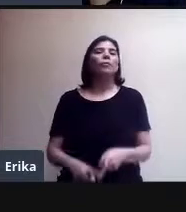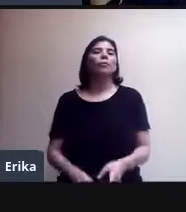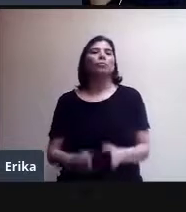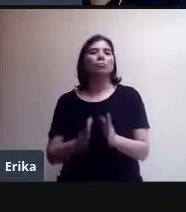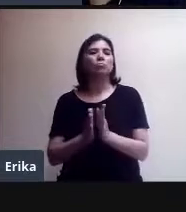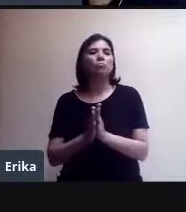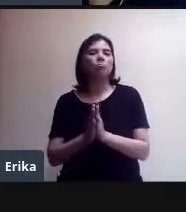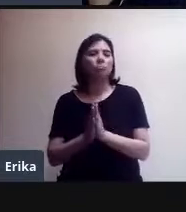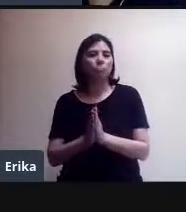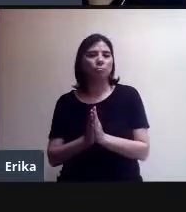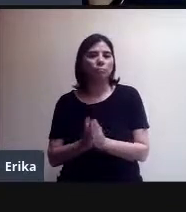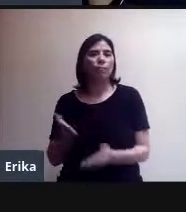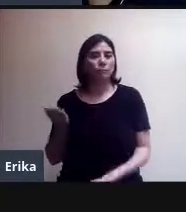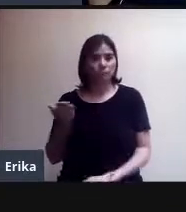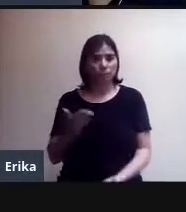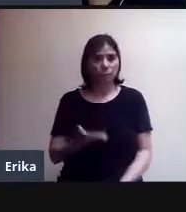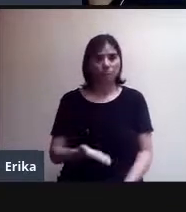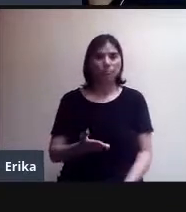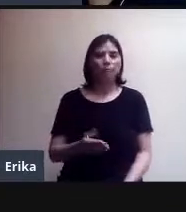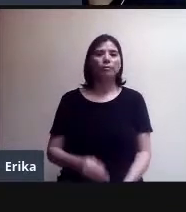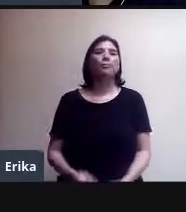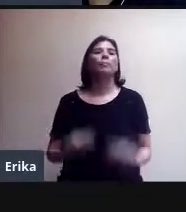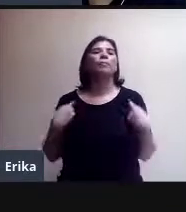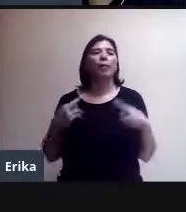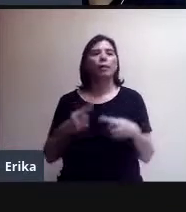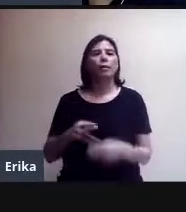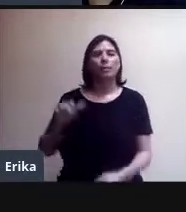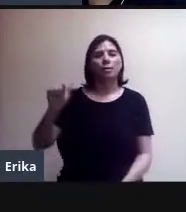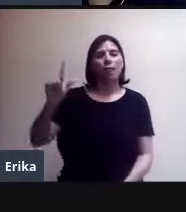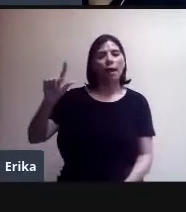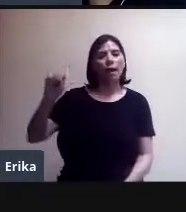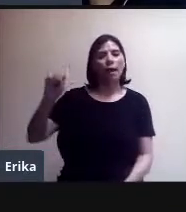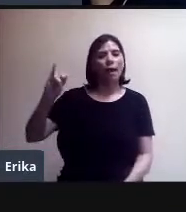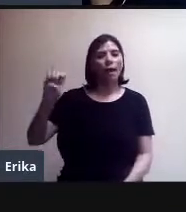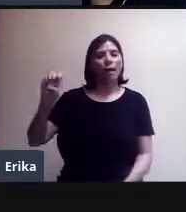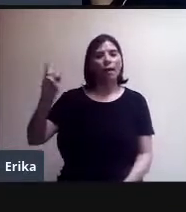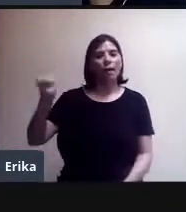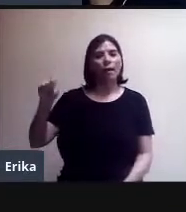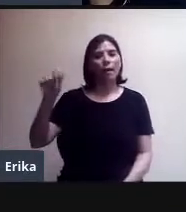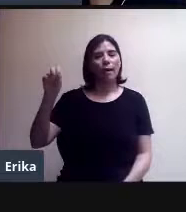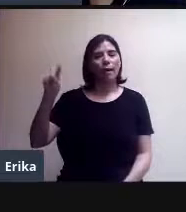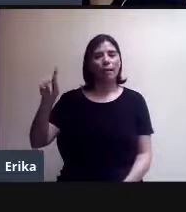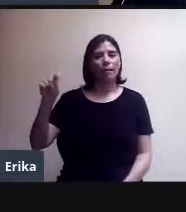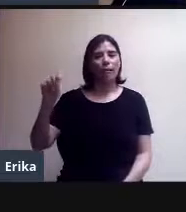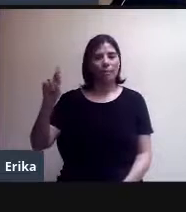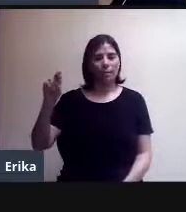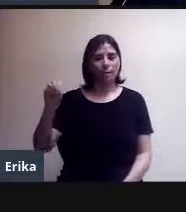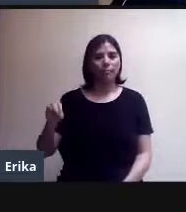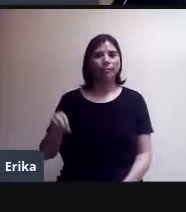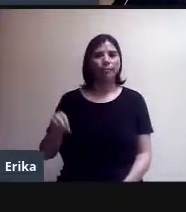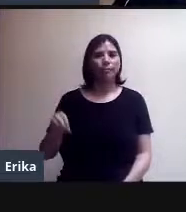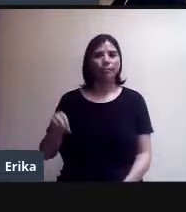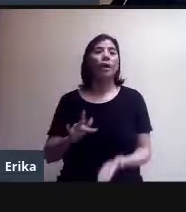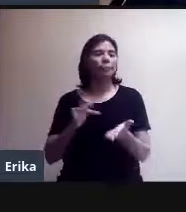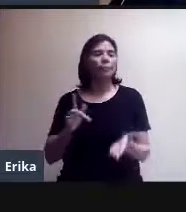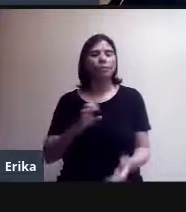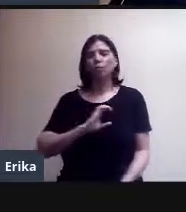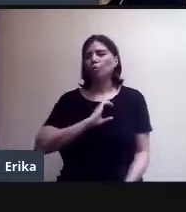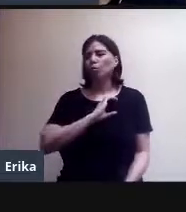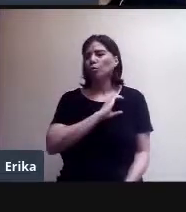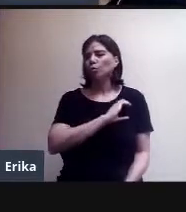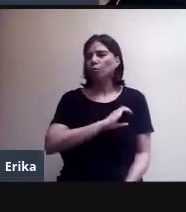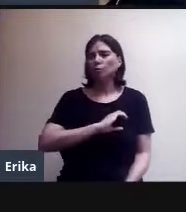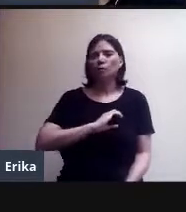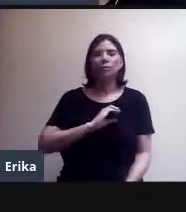maestra Alejandra, le paso la voz. Muchas gracias, Nacho. Pues, muy contenta de estar nuevamente